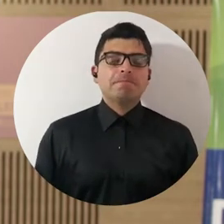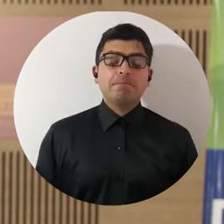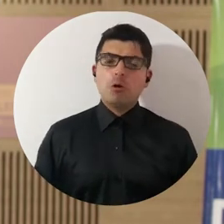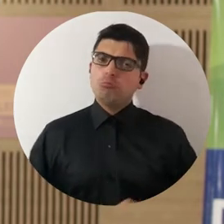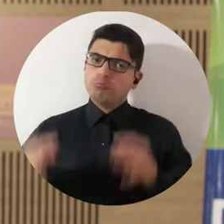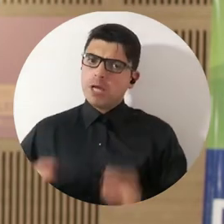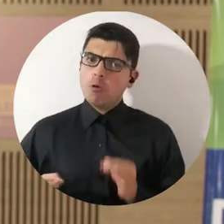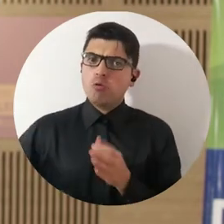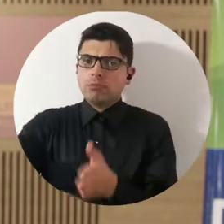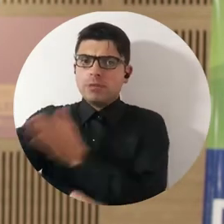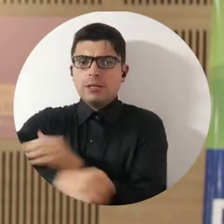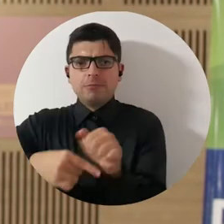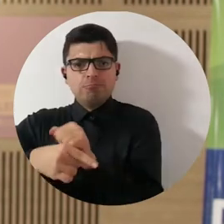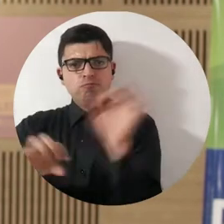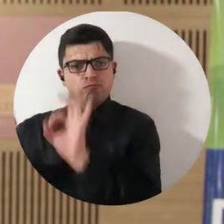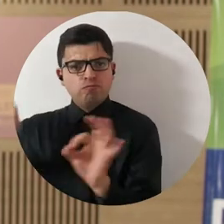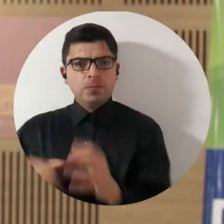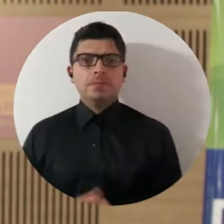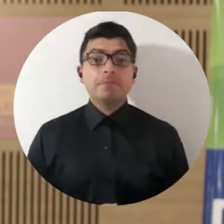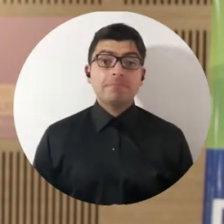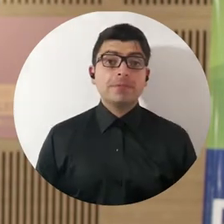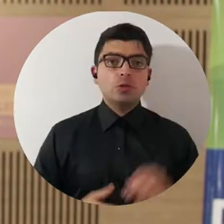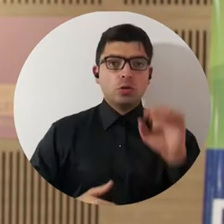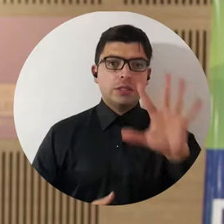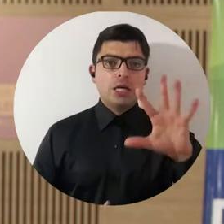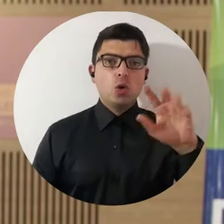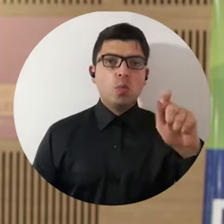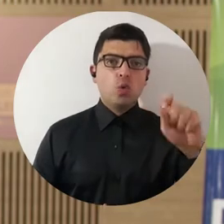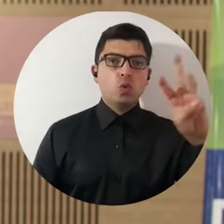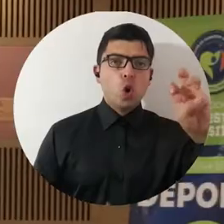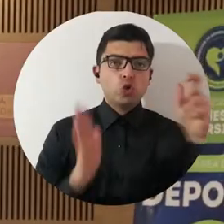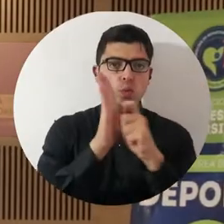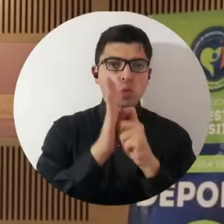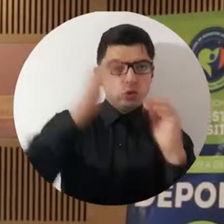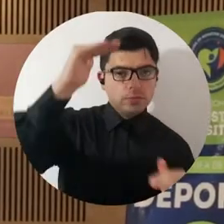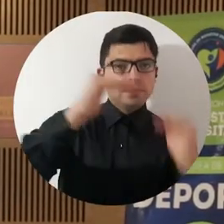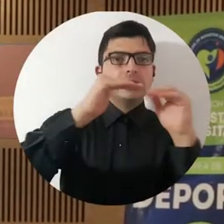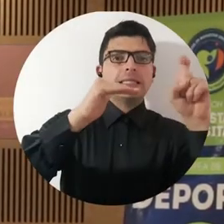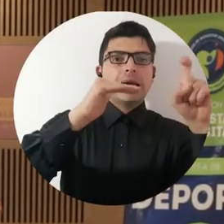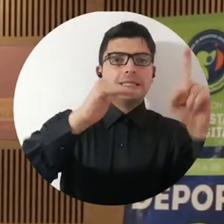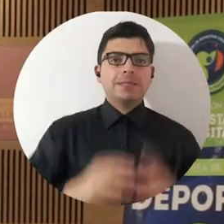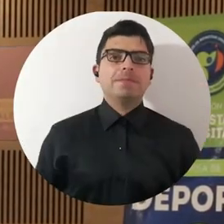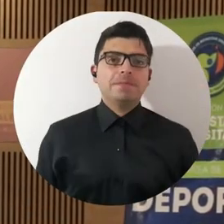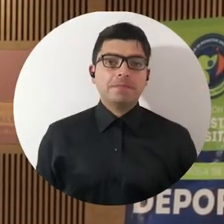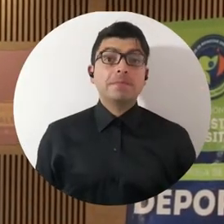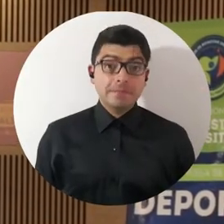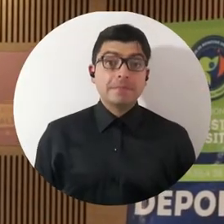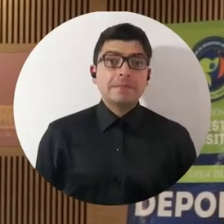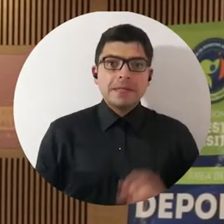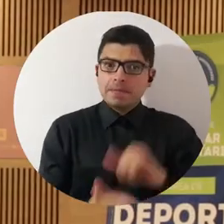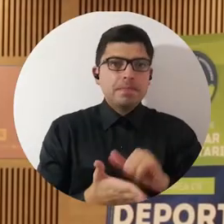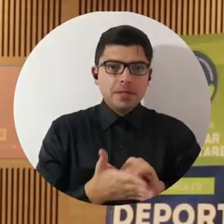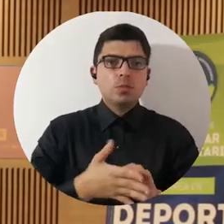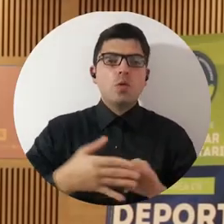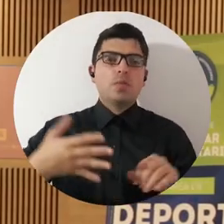entrenado lo que debo entrenar y saqué 5.8 de un puntaje de 6. Asimismo, en la categoría de cinturones